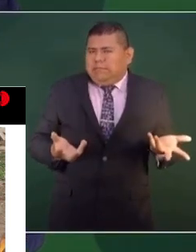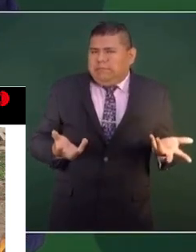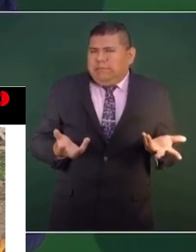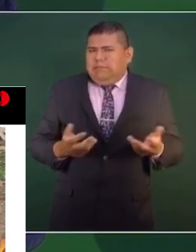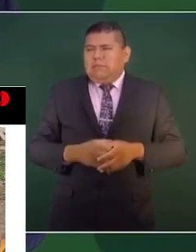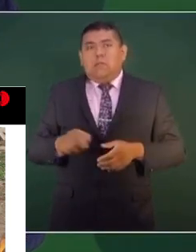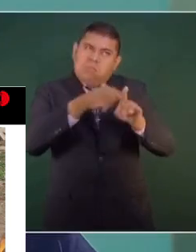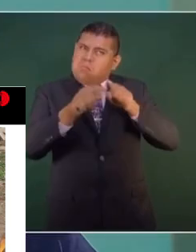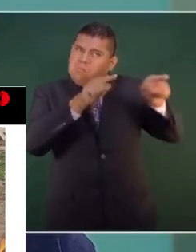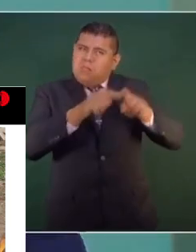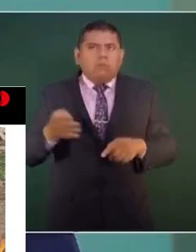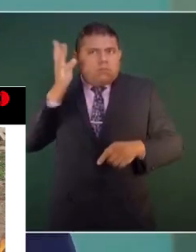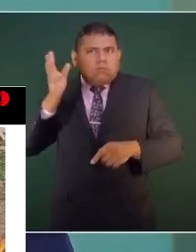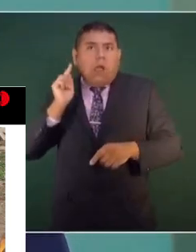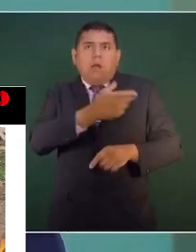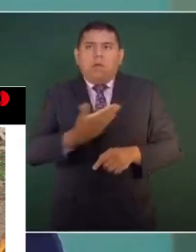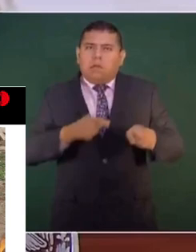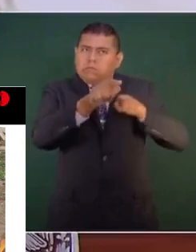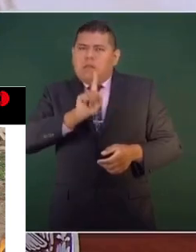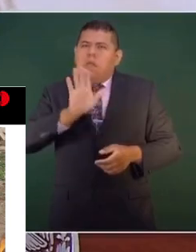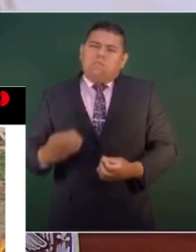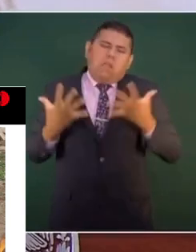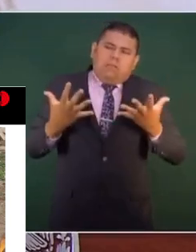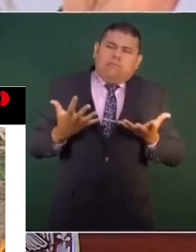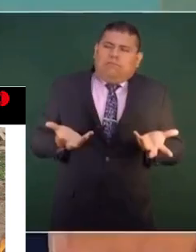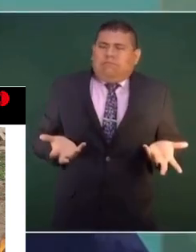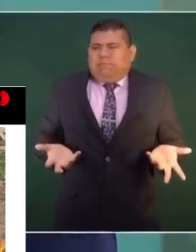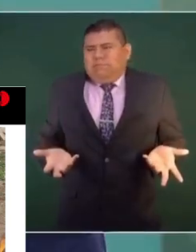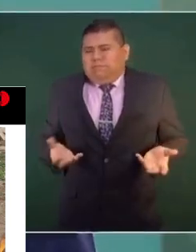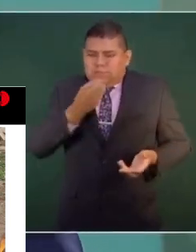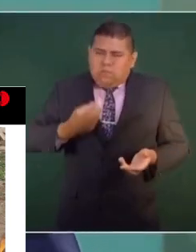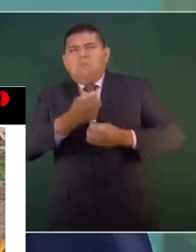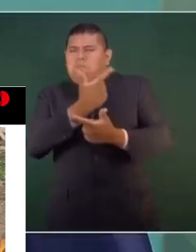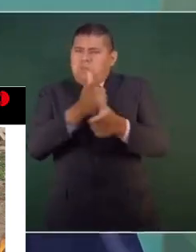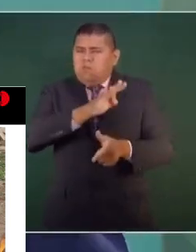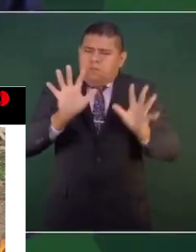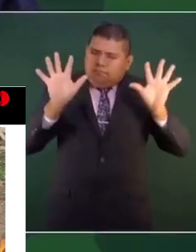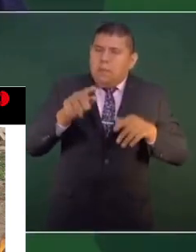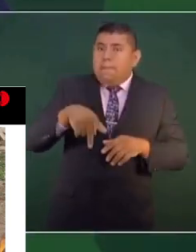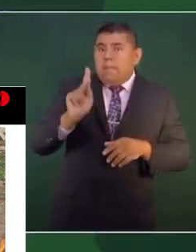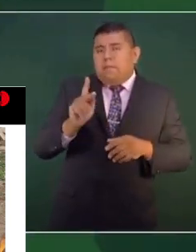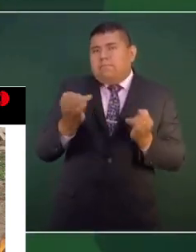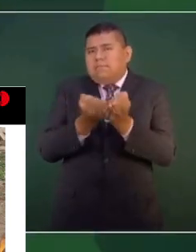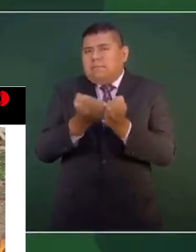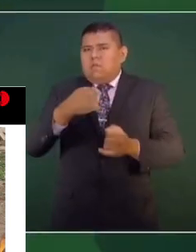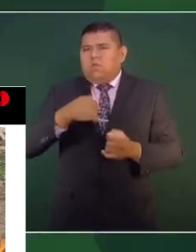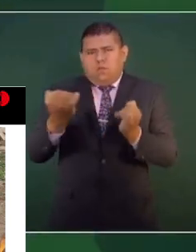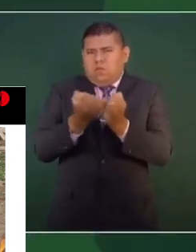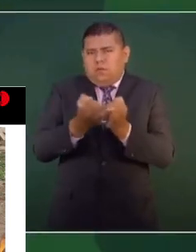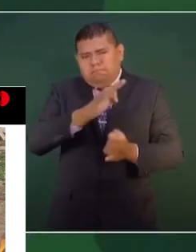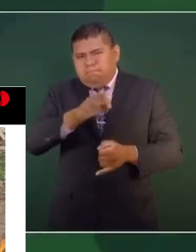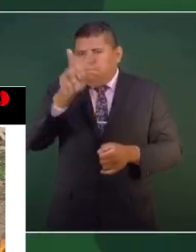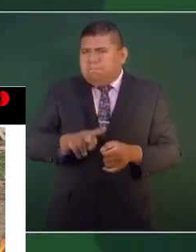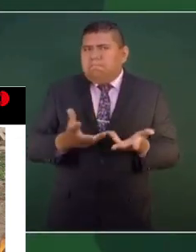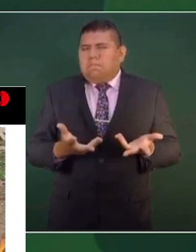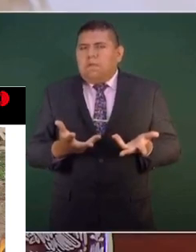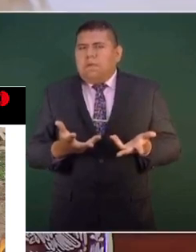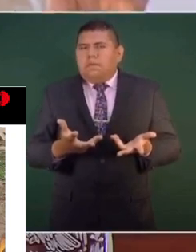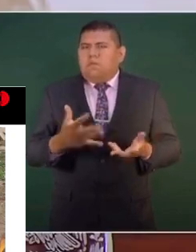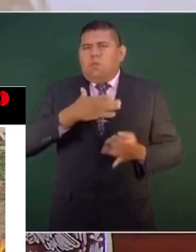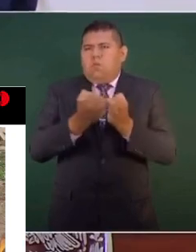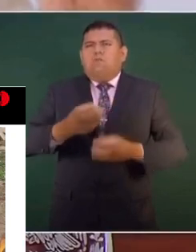de mentiras. Y la calumnia cuando no mancha tizna. Pero bueno, vivimos en un país libre. Sin embargo, tengo el derecho de